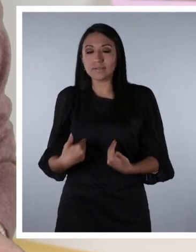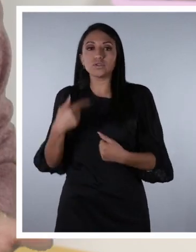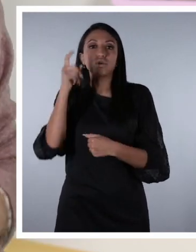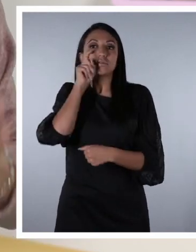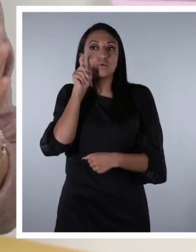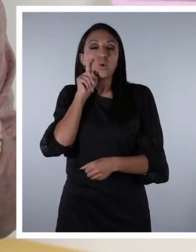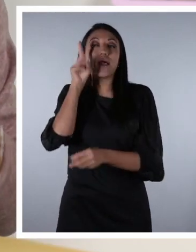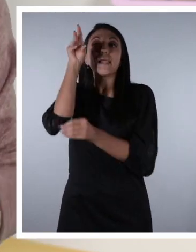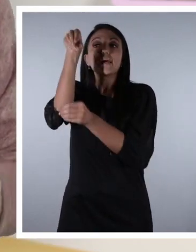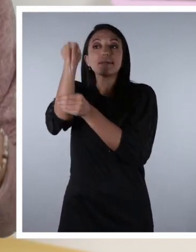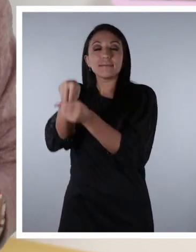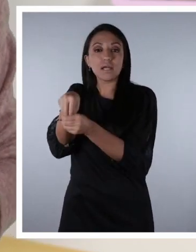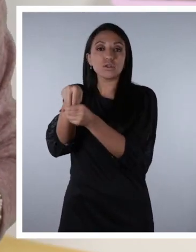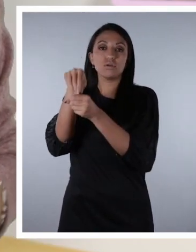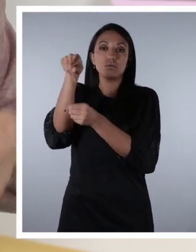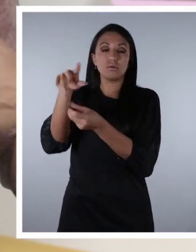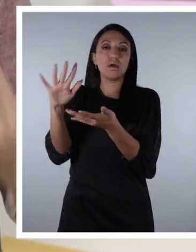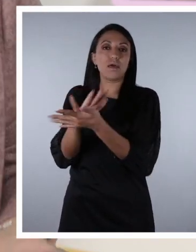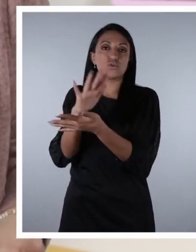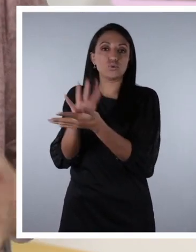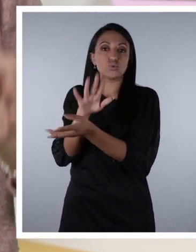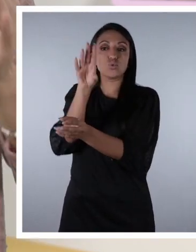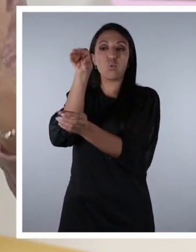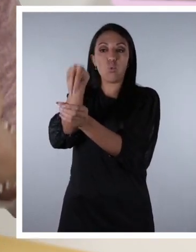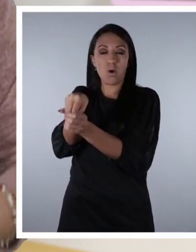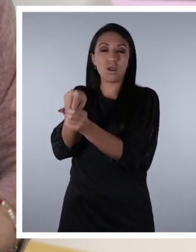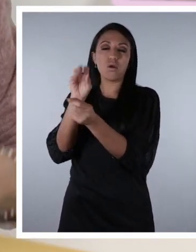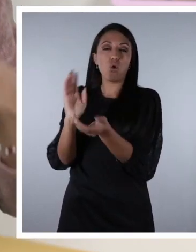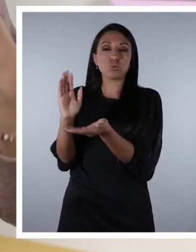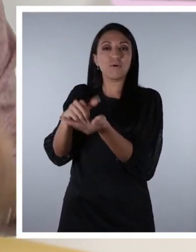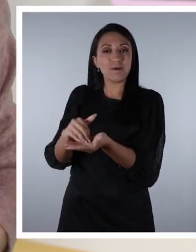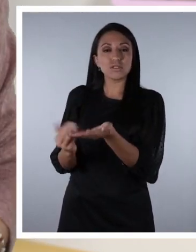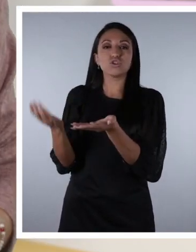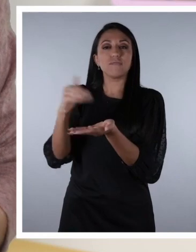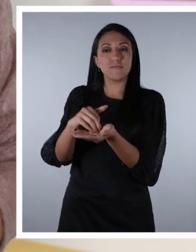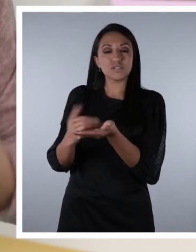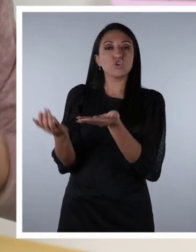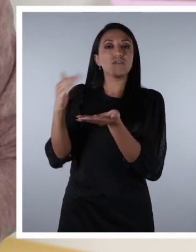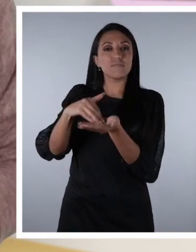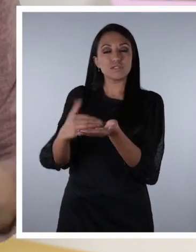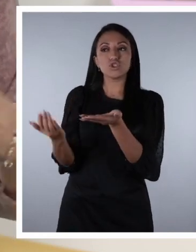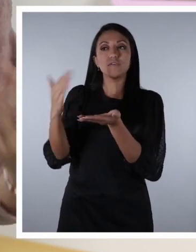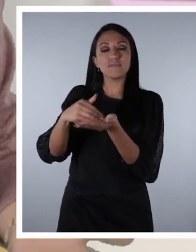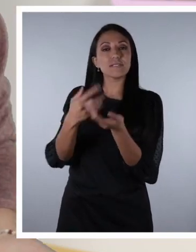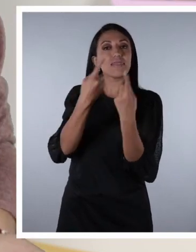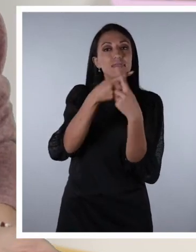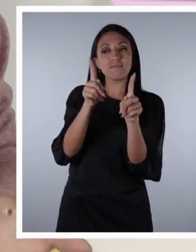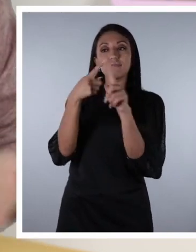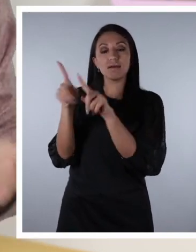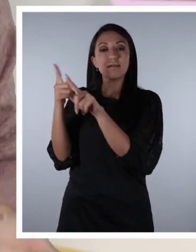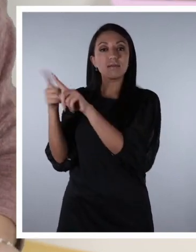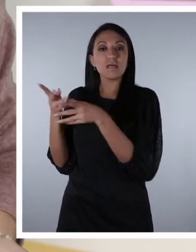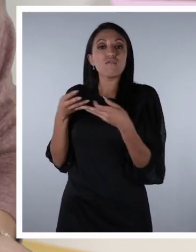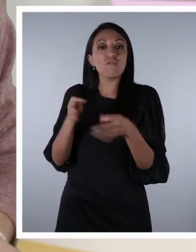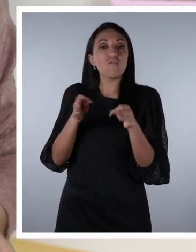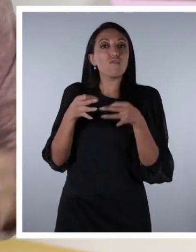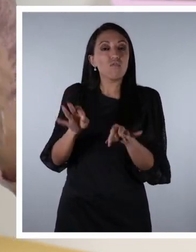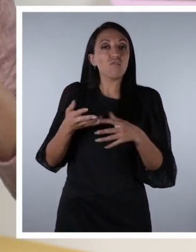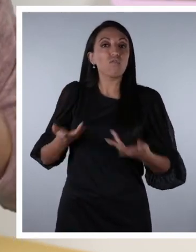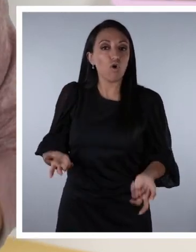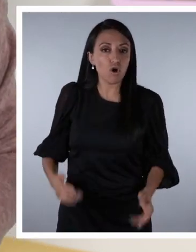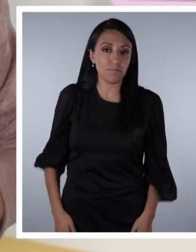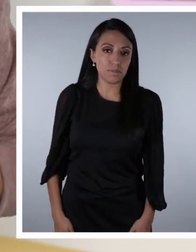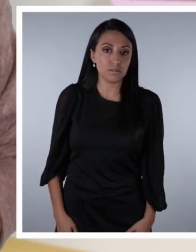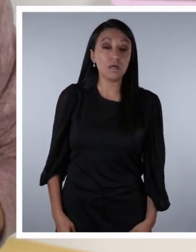sexual entre pares que se producen reiteradamente a través de distintos medios y mecanismos,